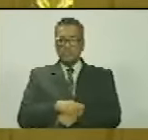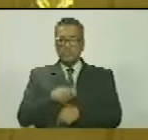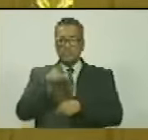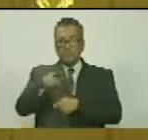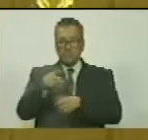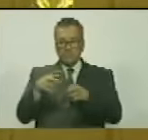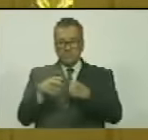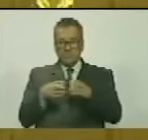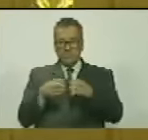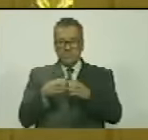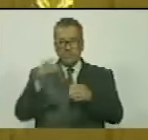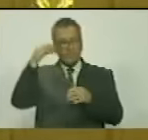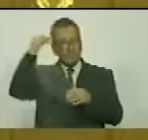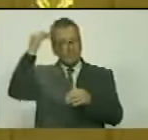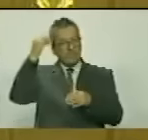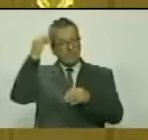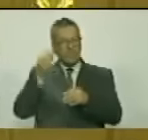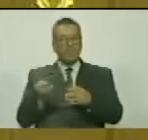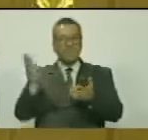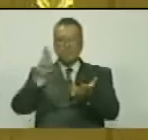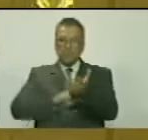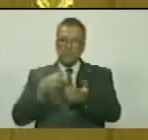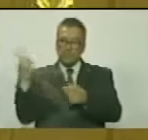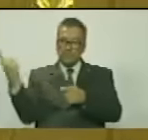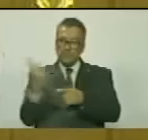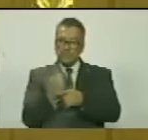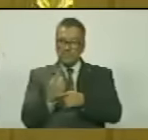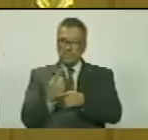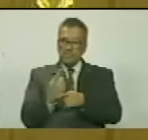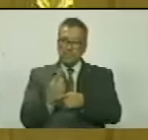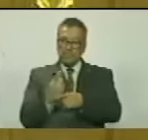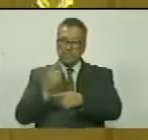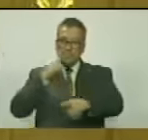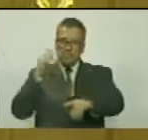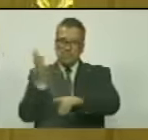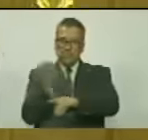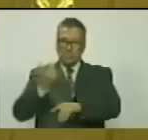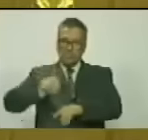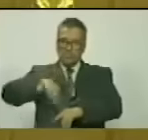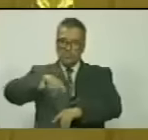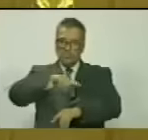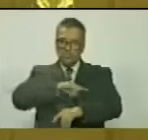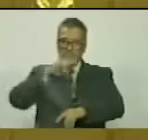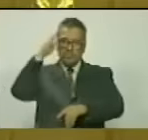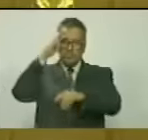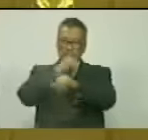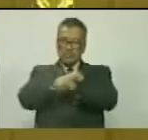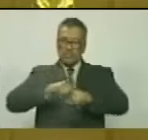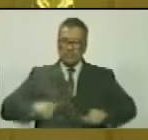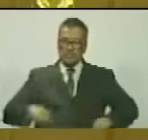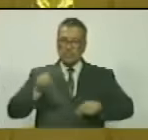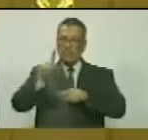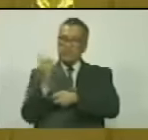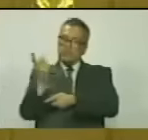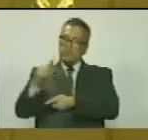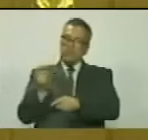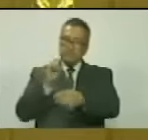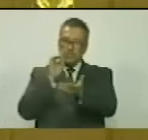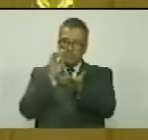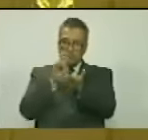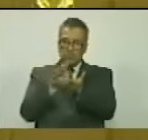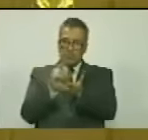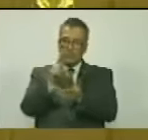este grupo pretendió volver por sus fueros a vengarse de nuestro general y una vez más fueron